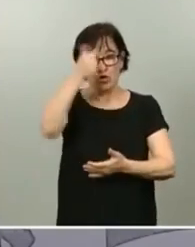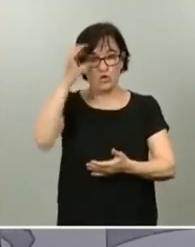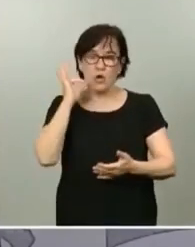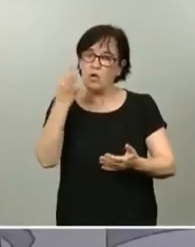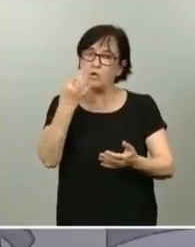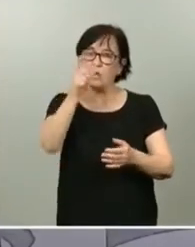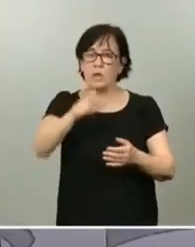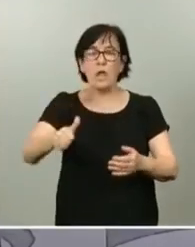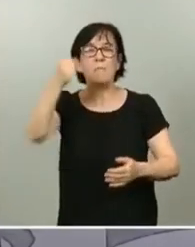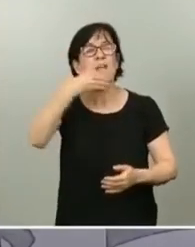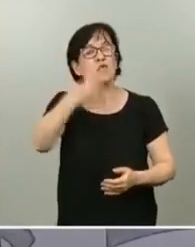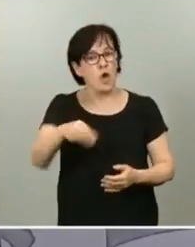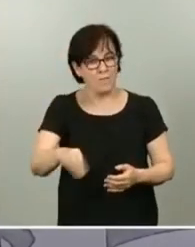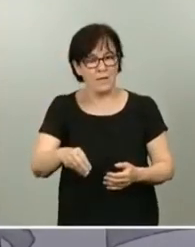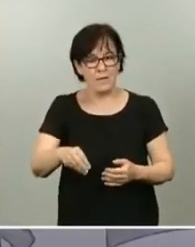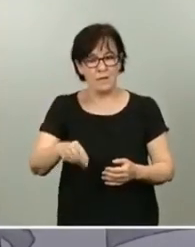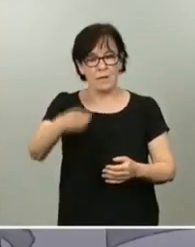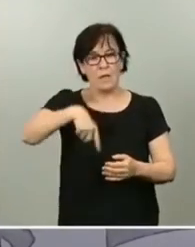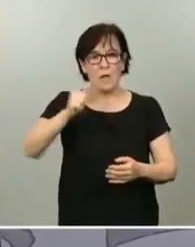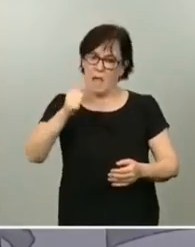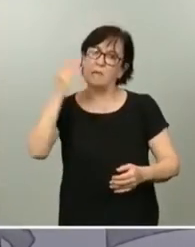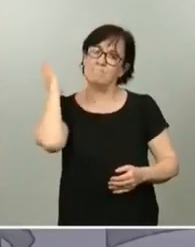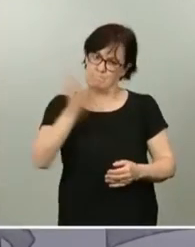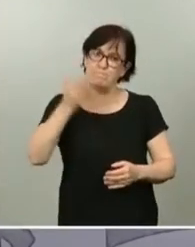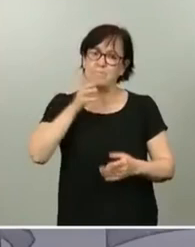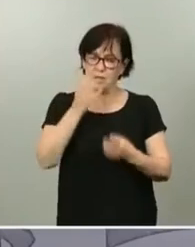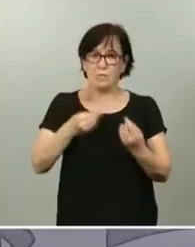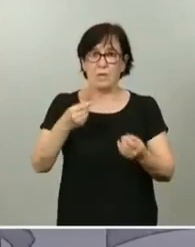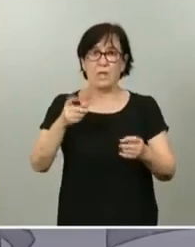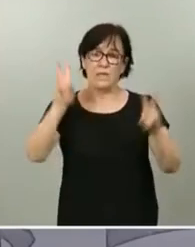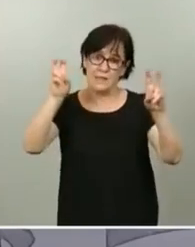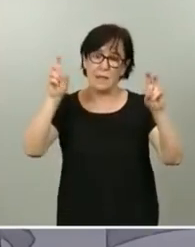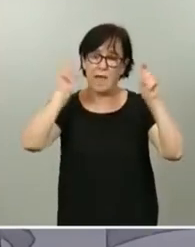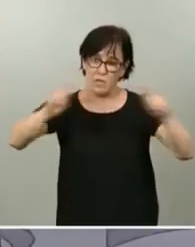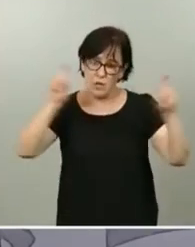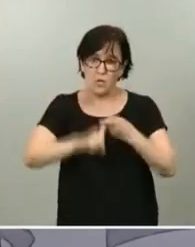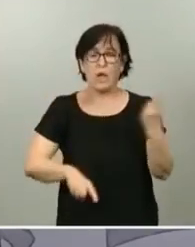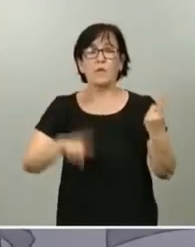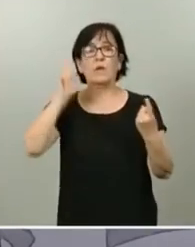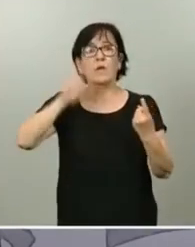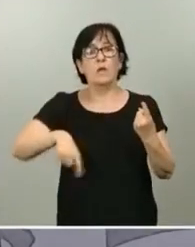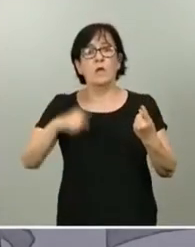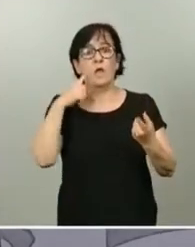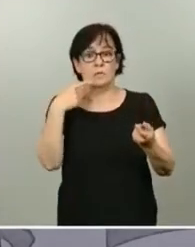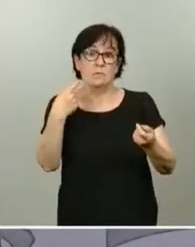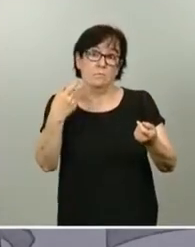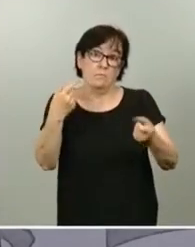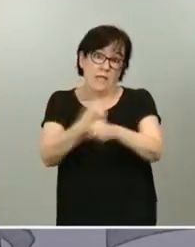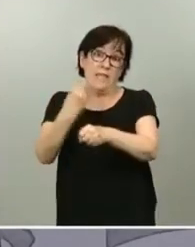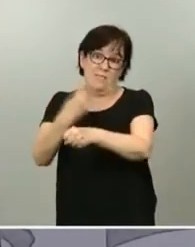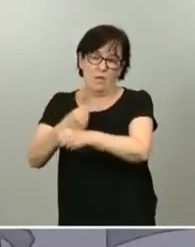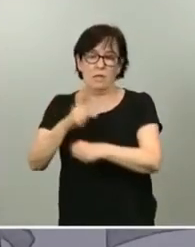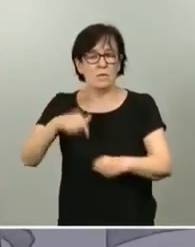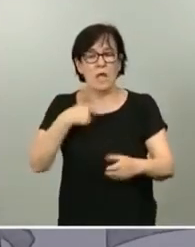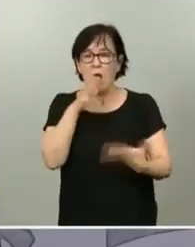los más jóvenes, que son los más dañados desde el punto de vista de la educación, también desde el punto de vista del mercado laboral. Ha llegado el momento